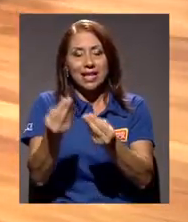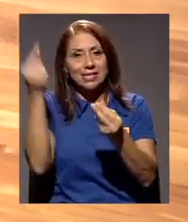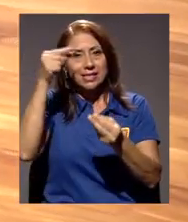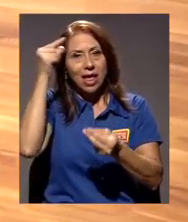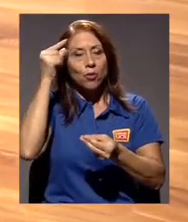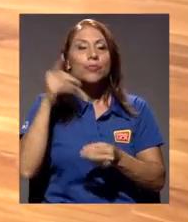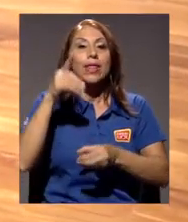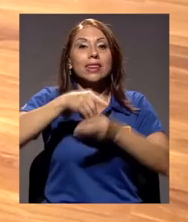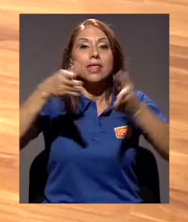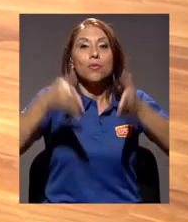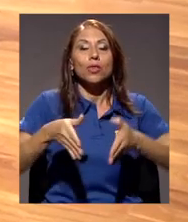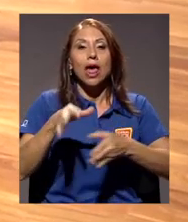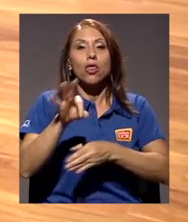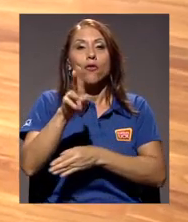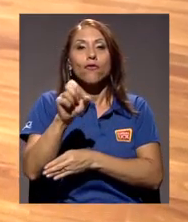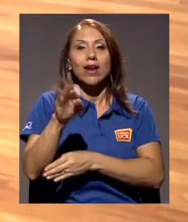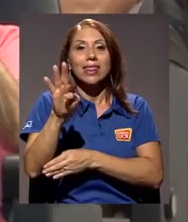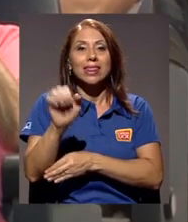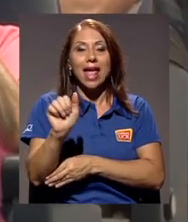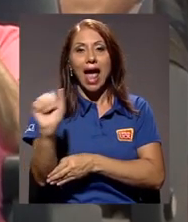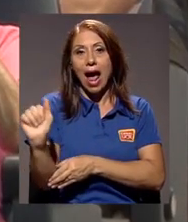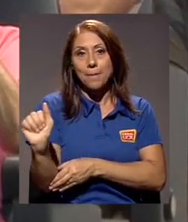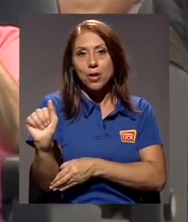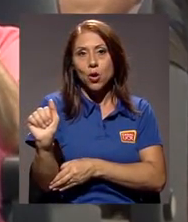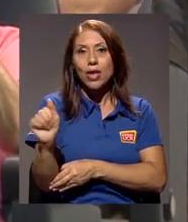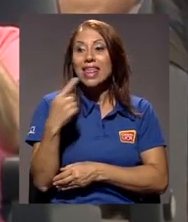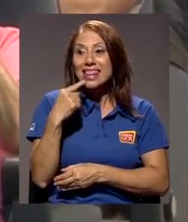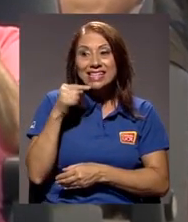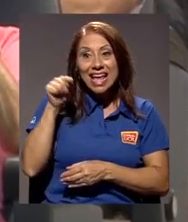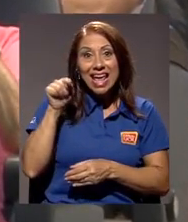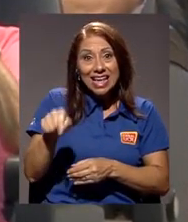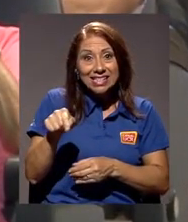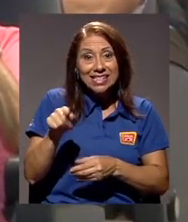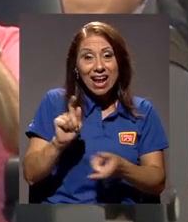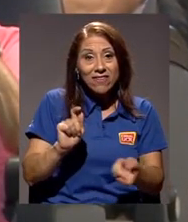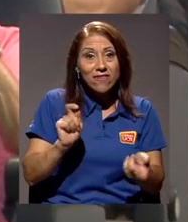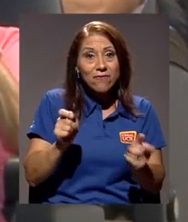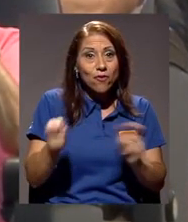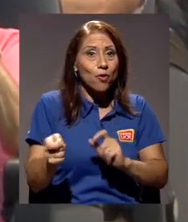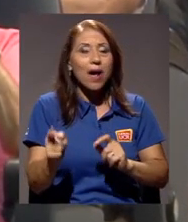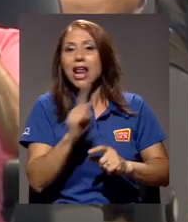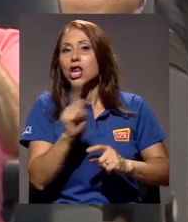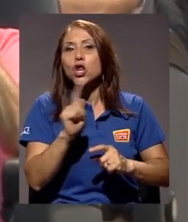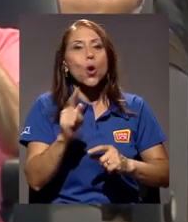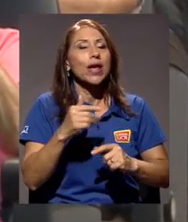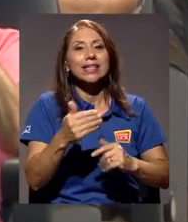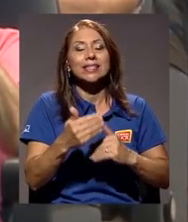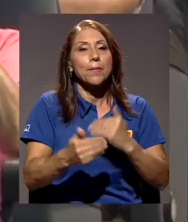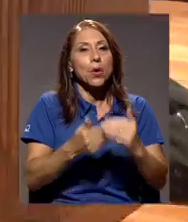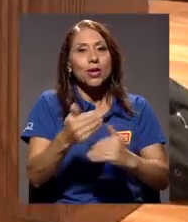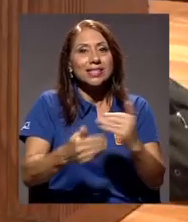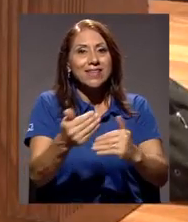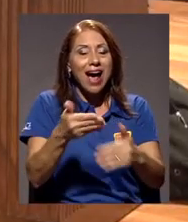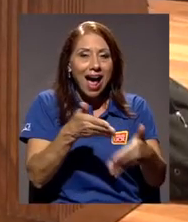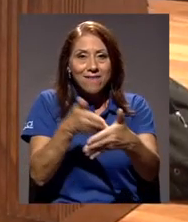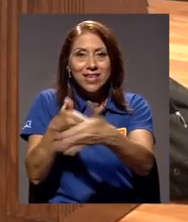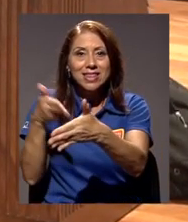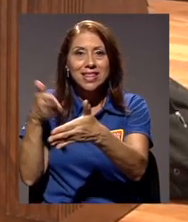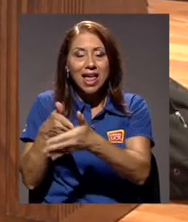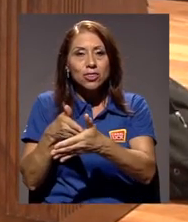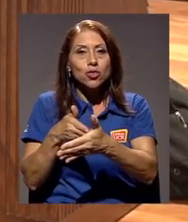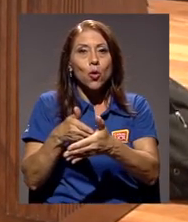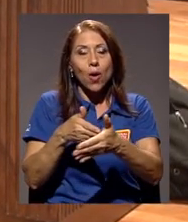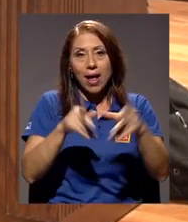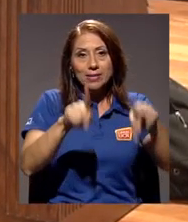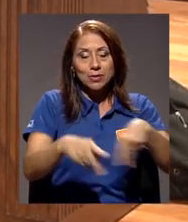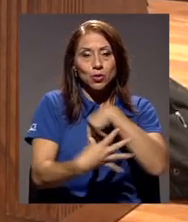El diputado del Frente Amplio critica que esta reforma no es progresiva, afectando a los sectores pobres. La reforma es tímida